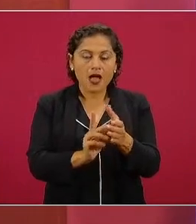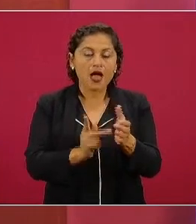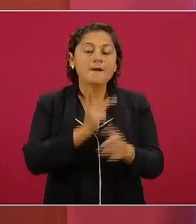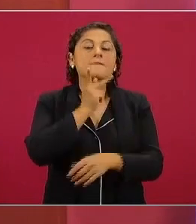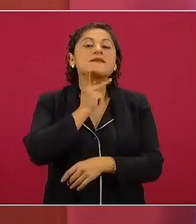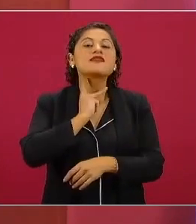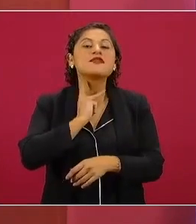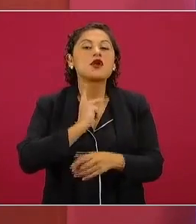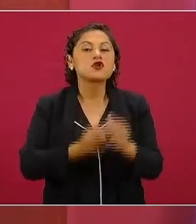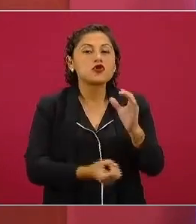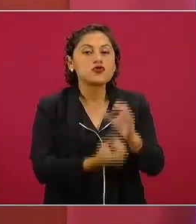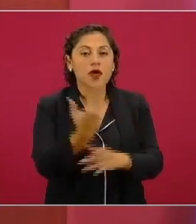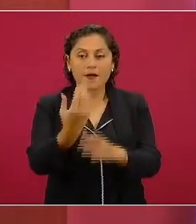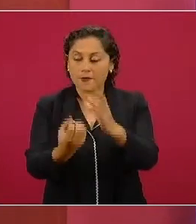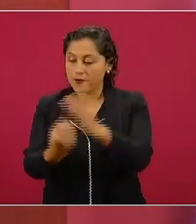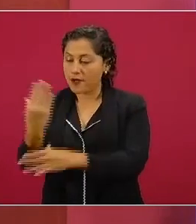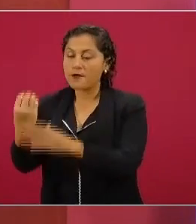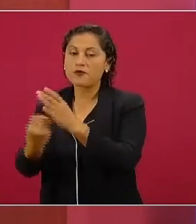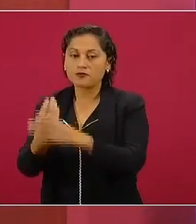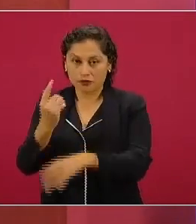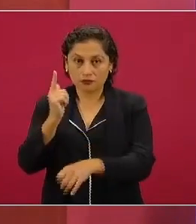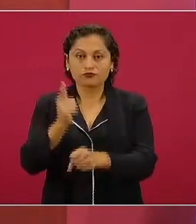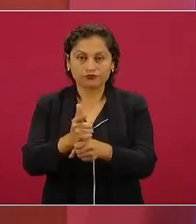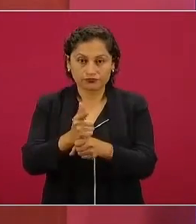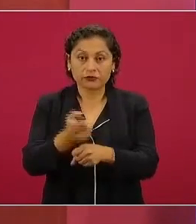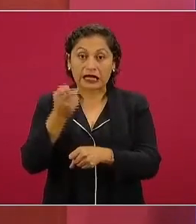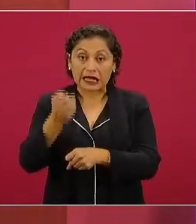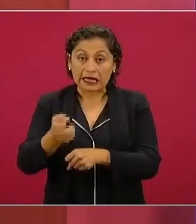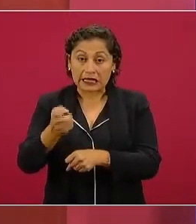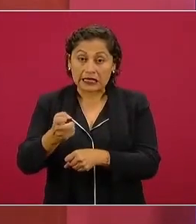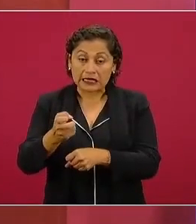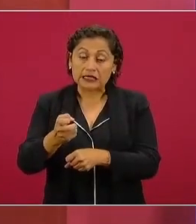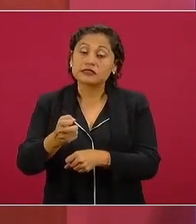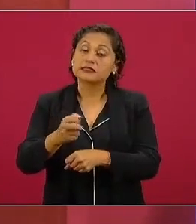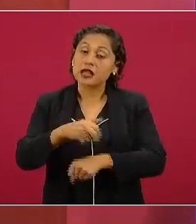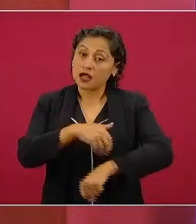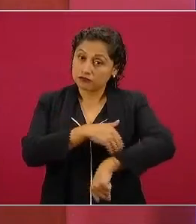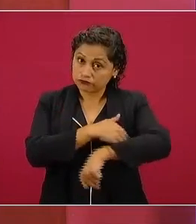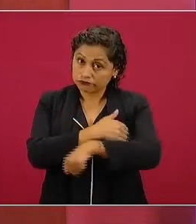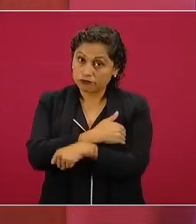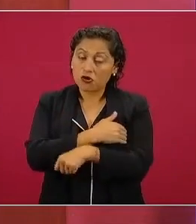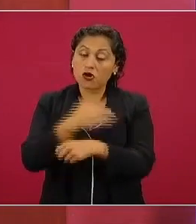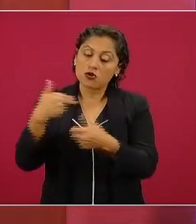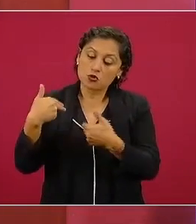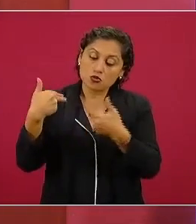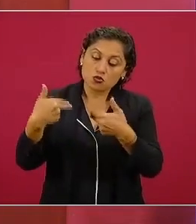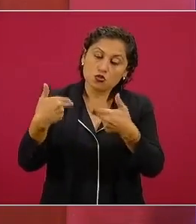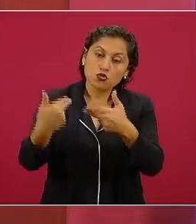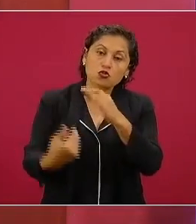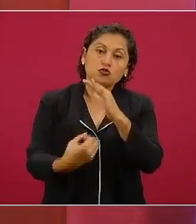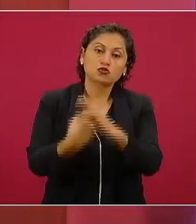esta herencia esta reserva para las nuevas generaciones